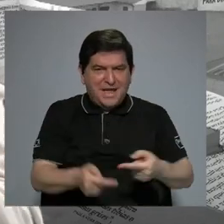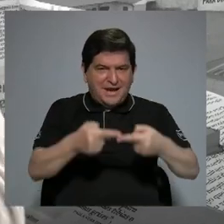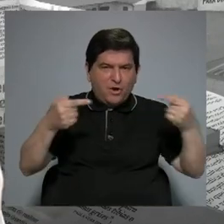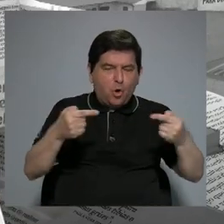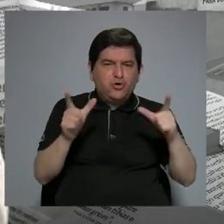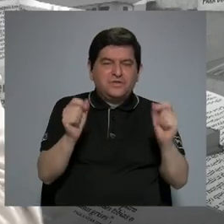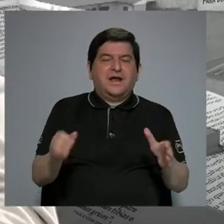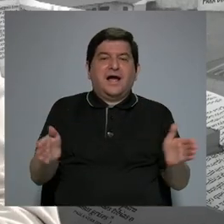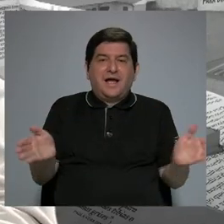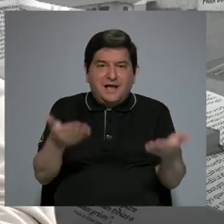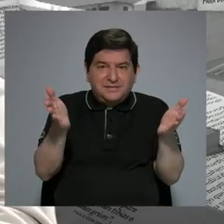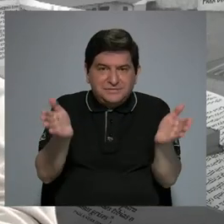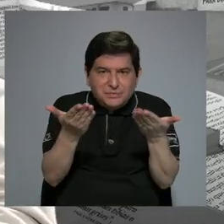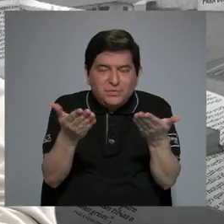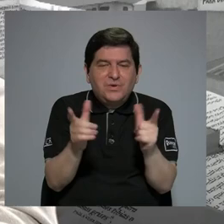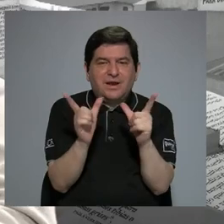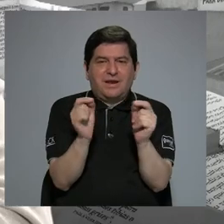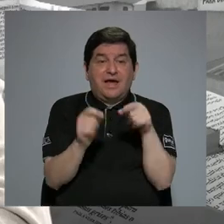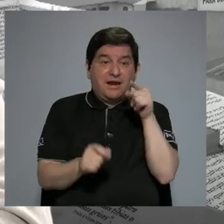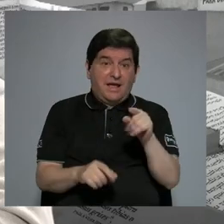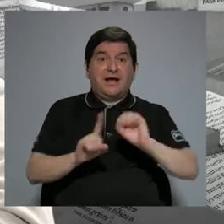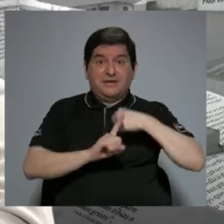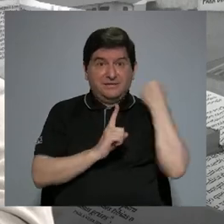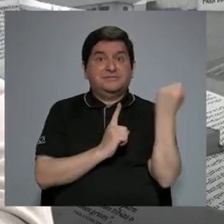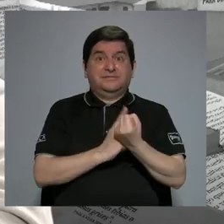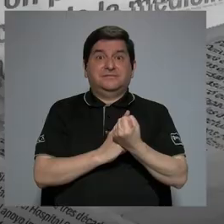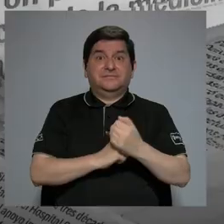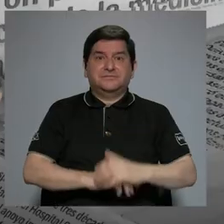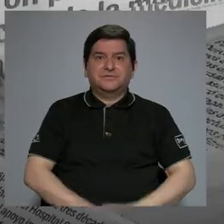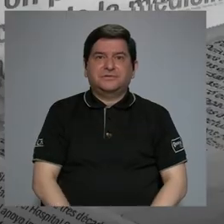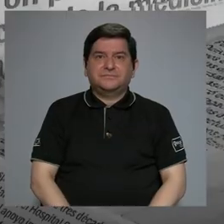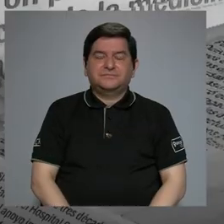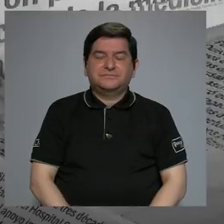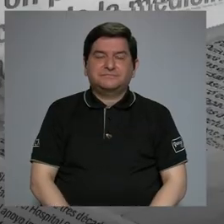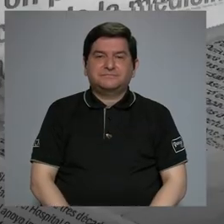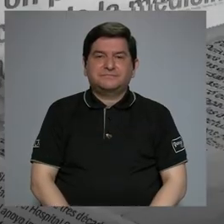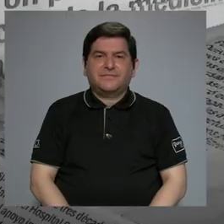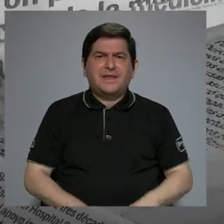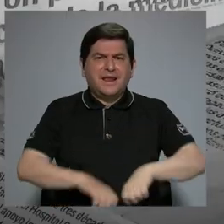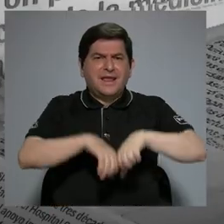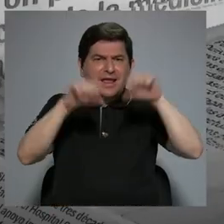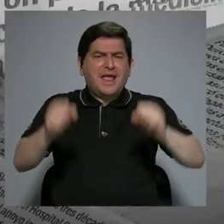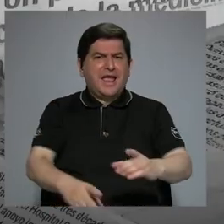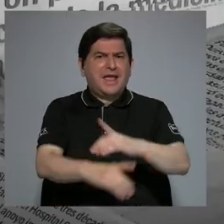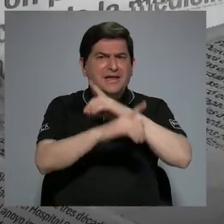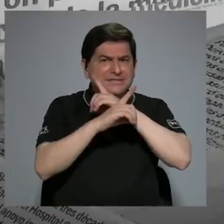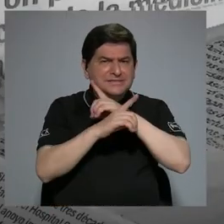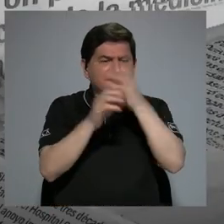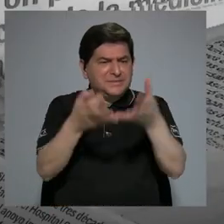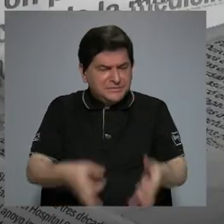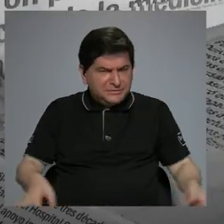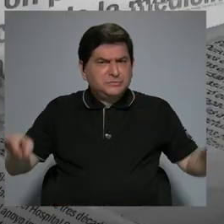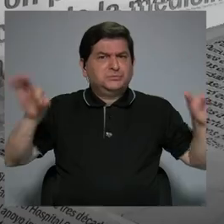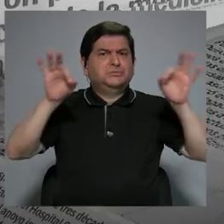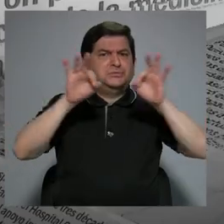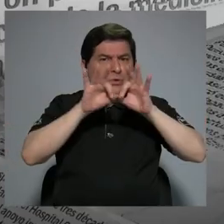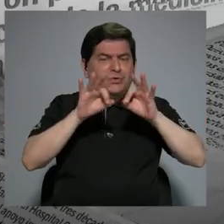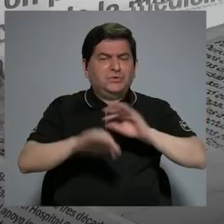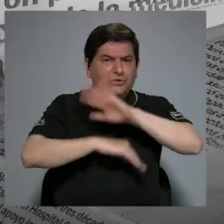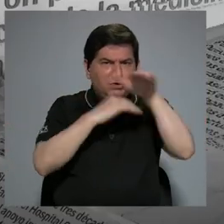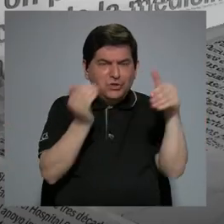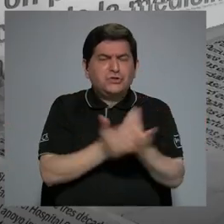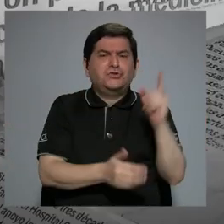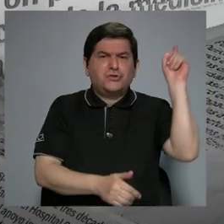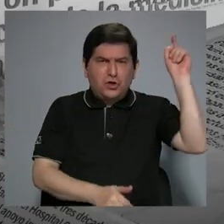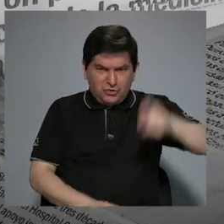cáncer a ser pro cáncer. Entonces ahí es donde está la... O sea que realmente el sistema inmunológico es fundamental y todos